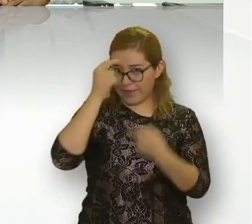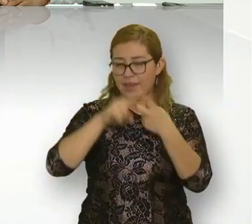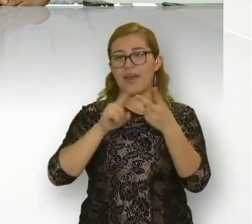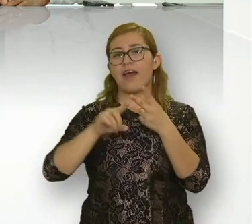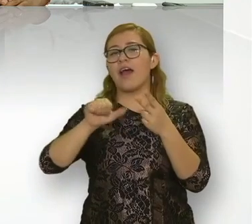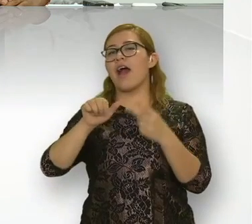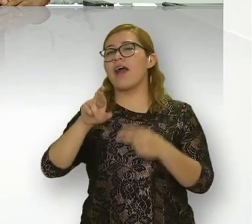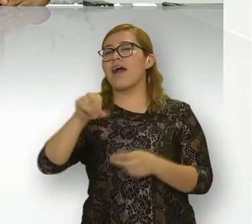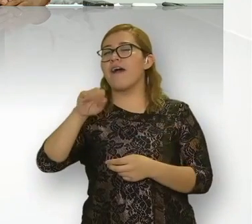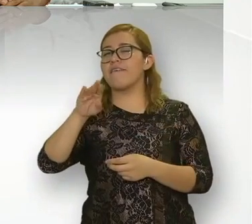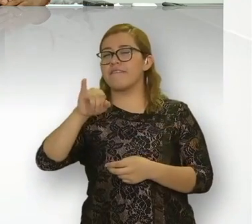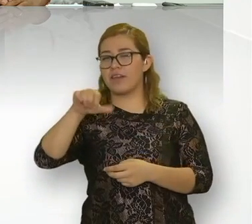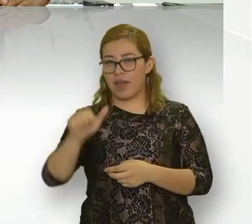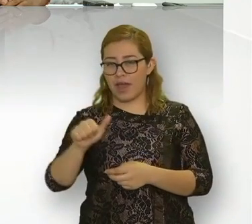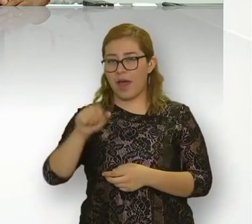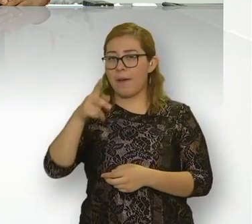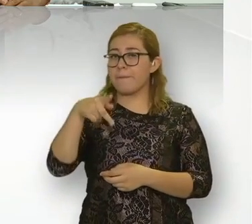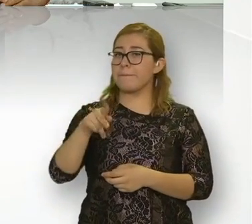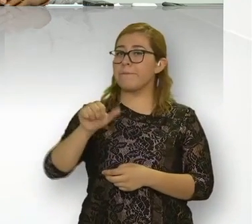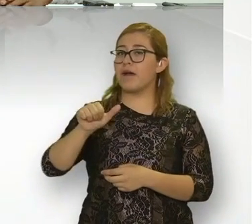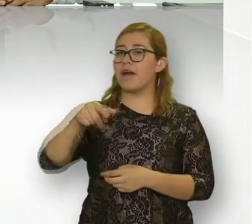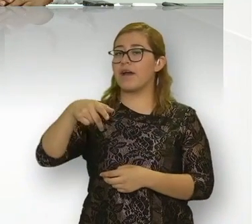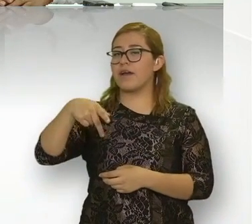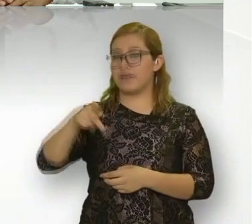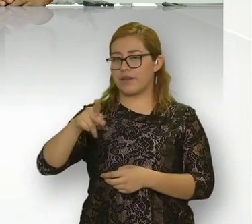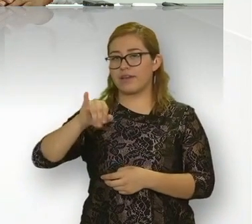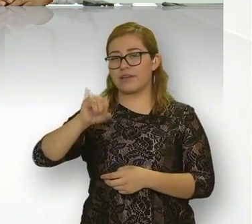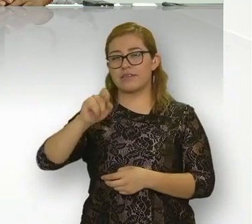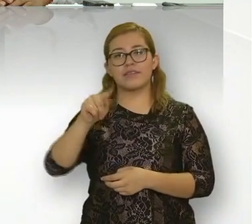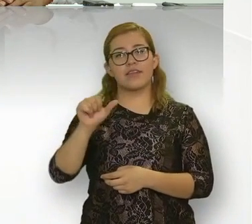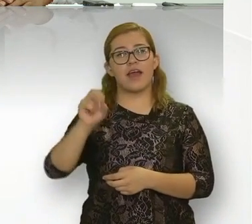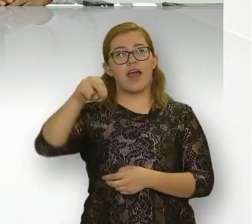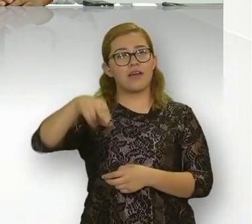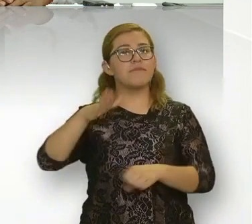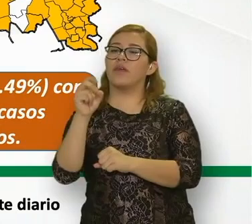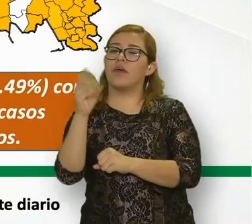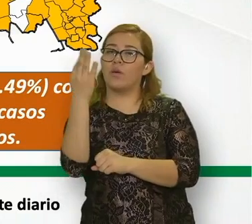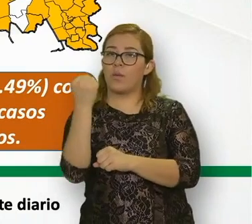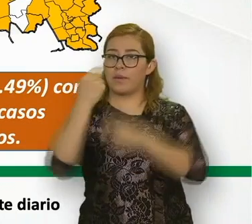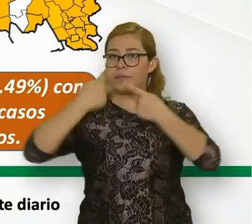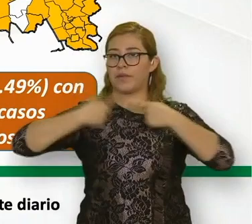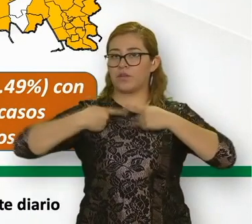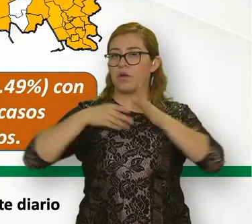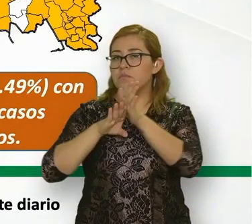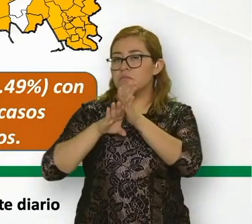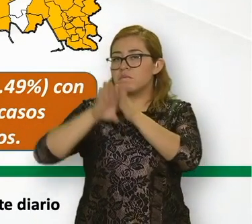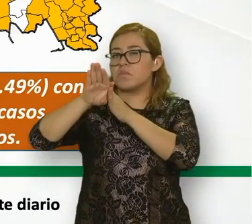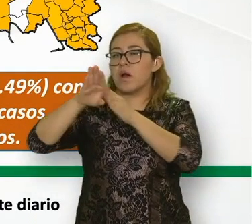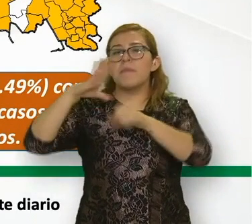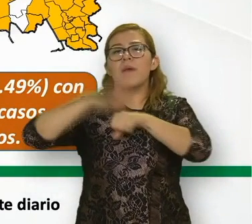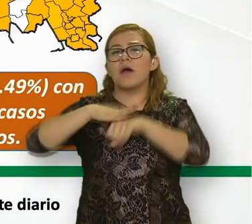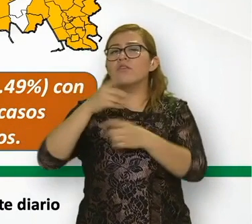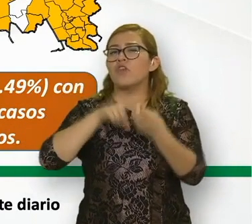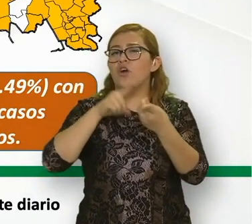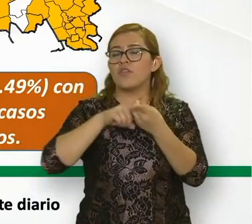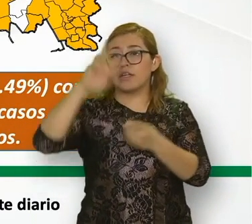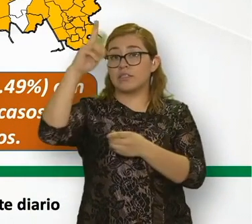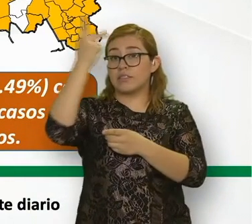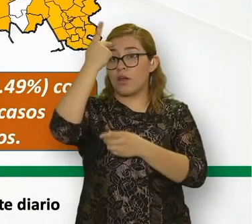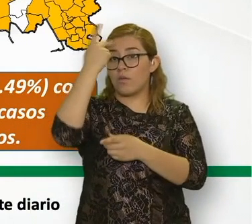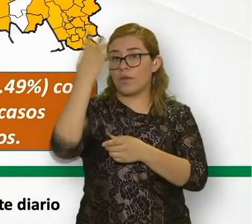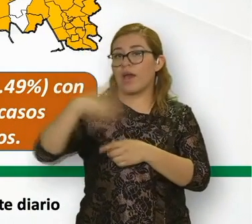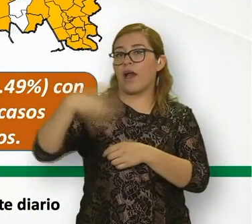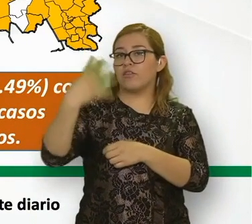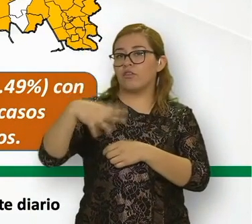49 municipios de la entidad, con al menos un caso confirmado de coronavirus. Los incrementos se dan en San Luis Potosí con